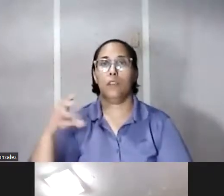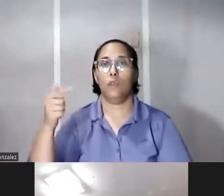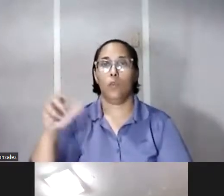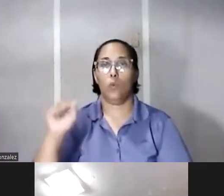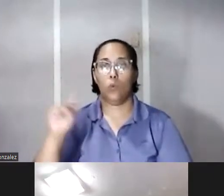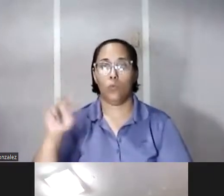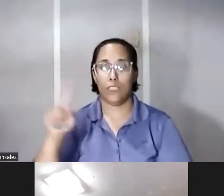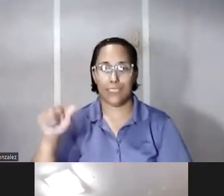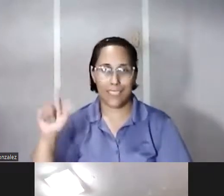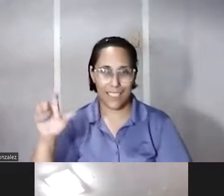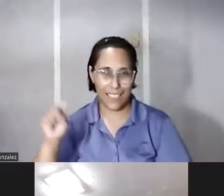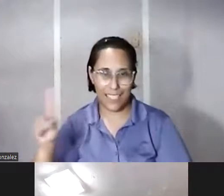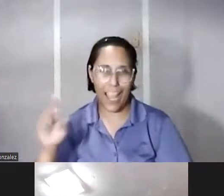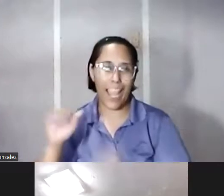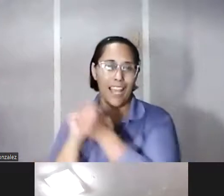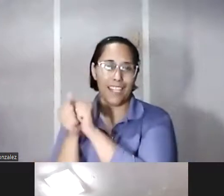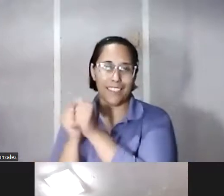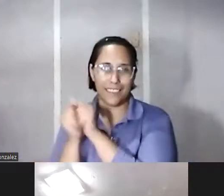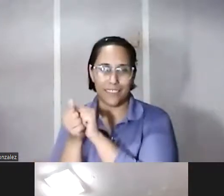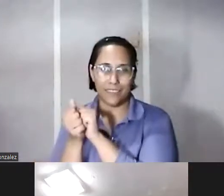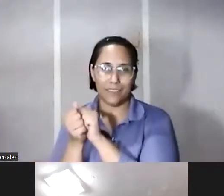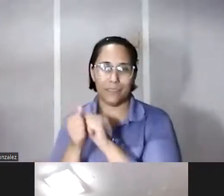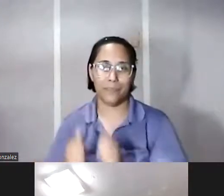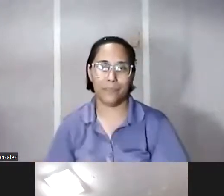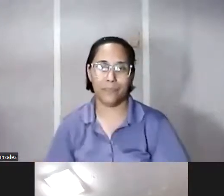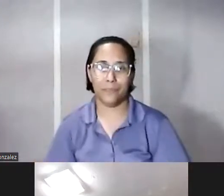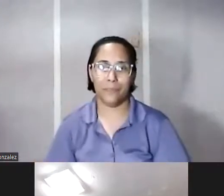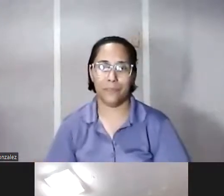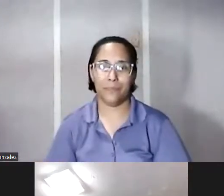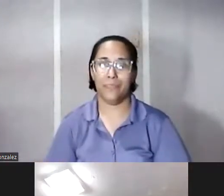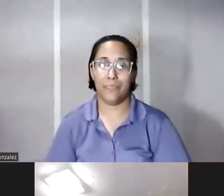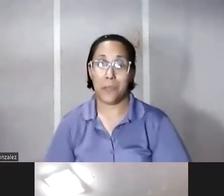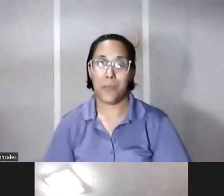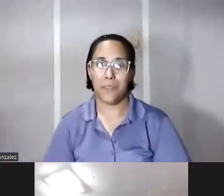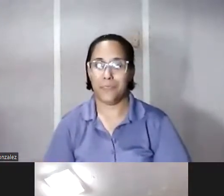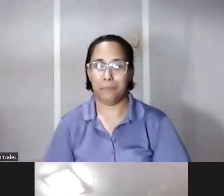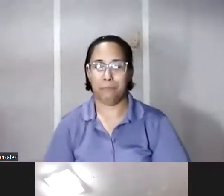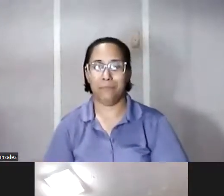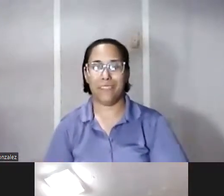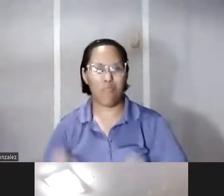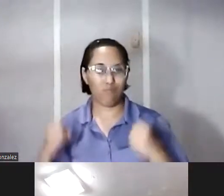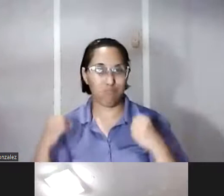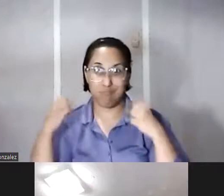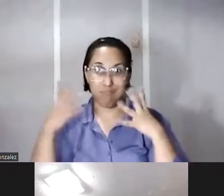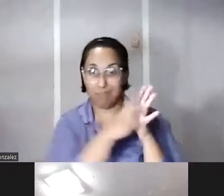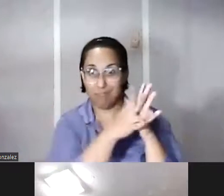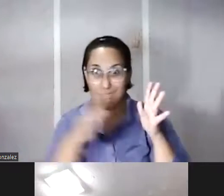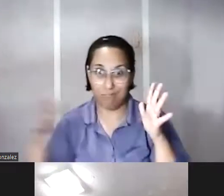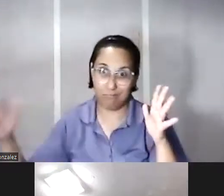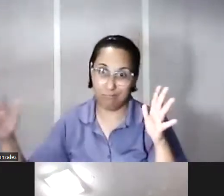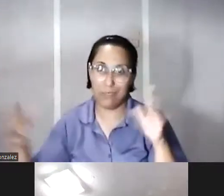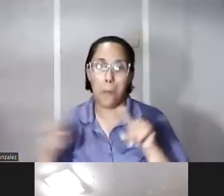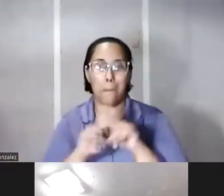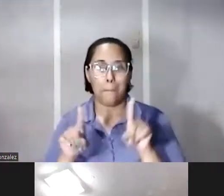los clásicos en el área del deporte hay muchos hay muchos pero eso claro son de los más que